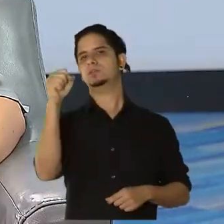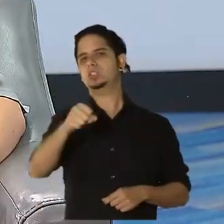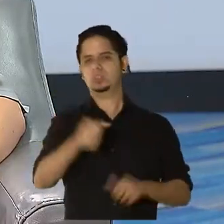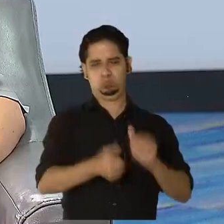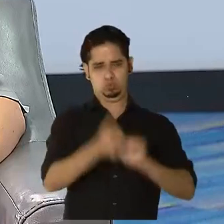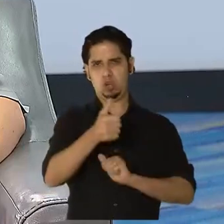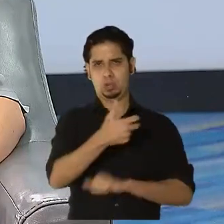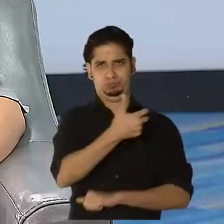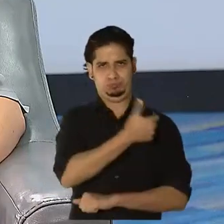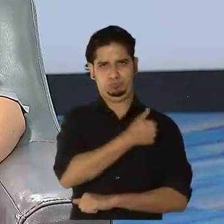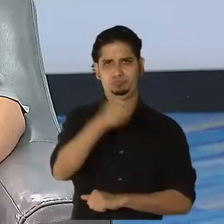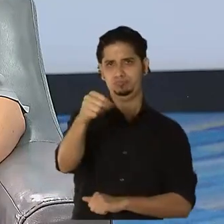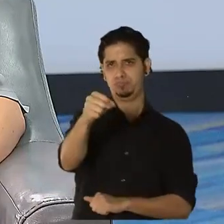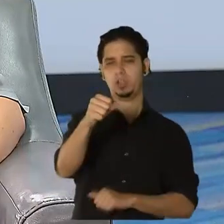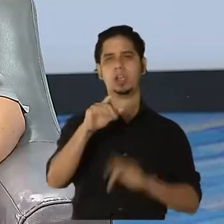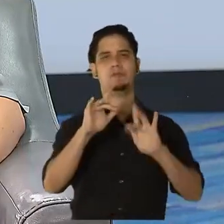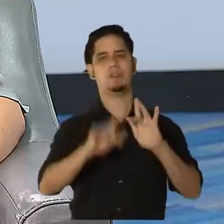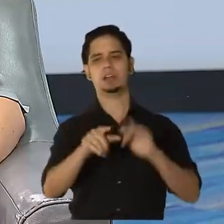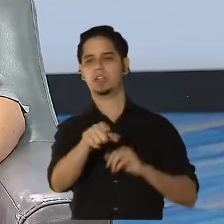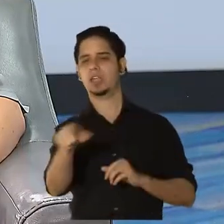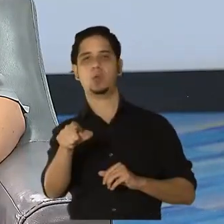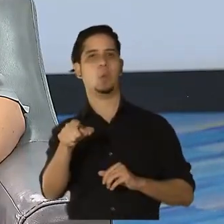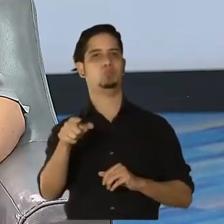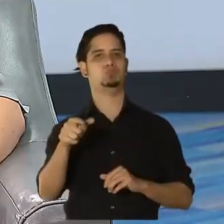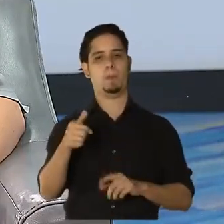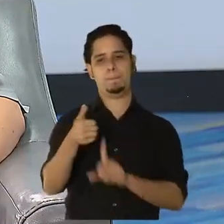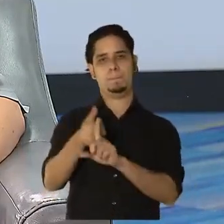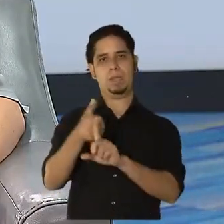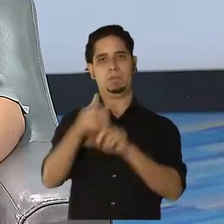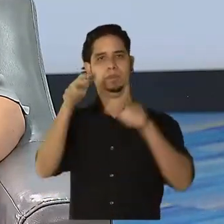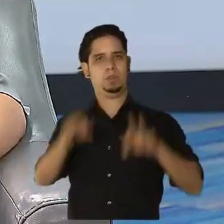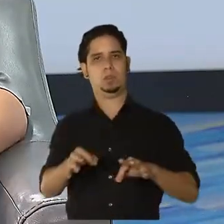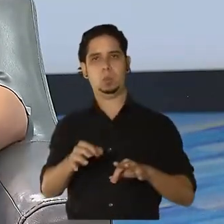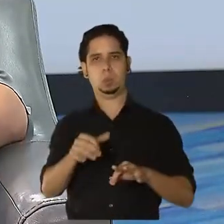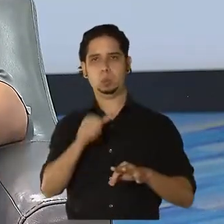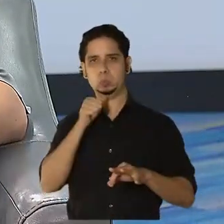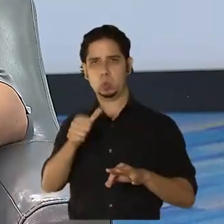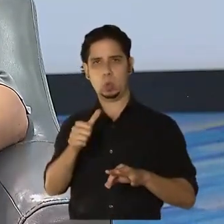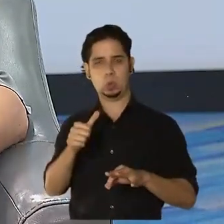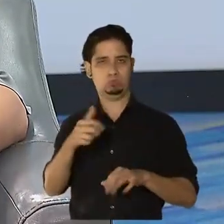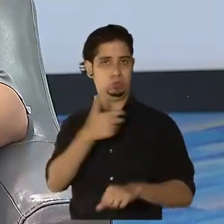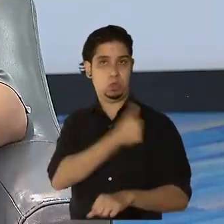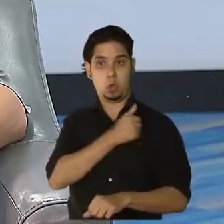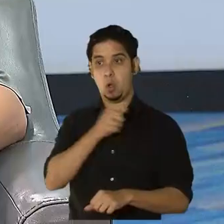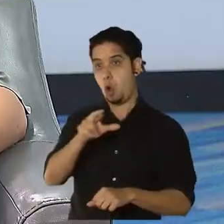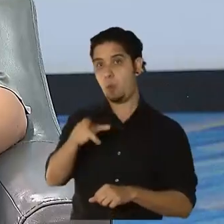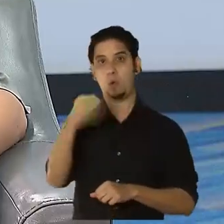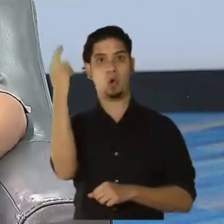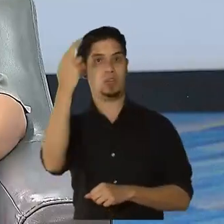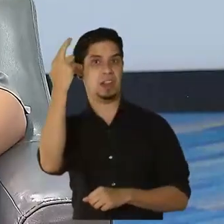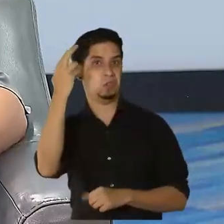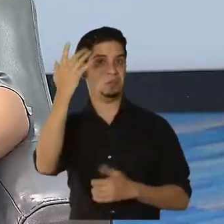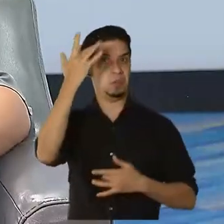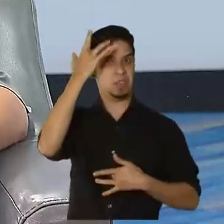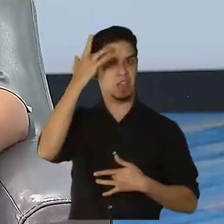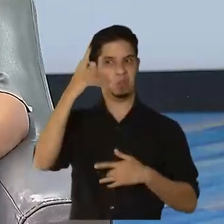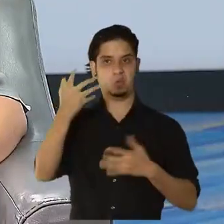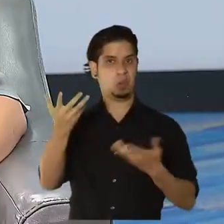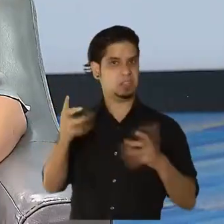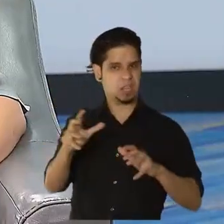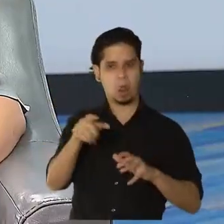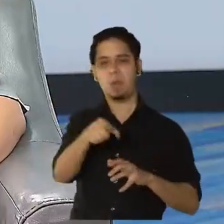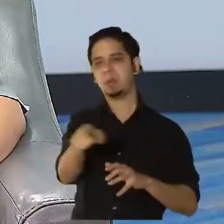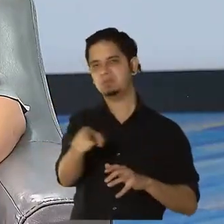que quedan son los que voluntariamente o los que por una razón particular no se pudieron vacunar y entonces